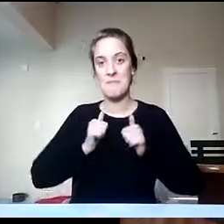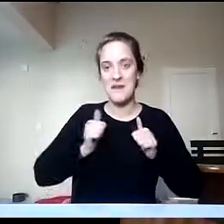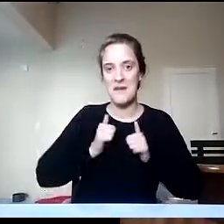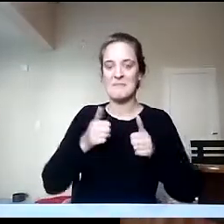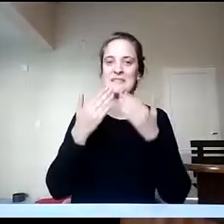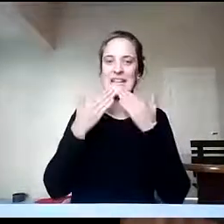Gracias. Gracias.